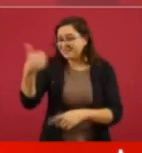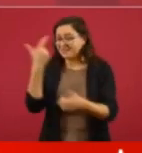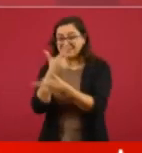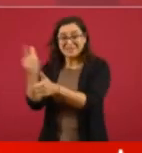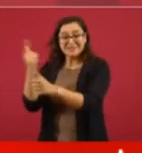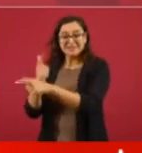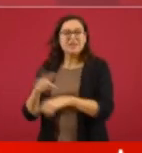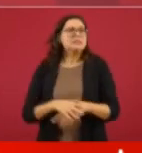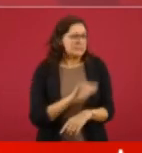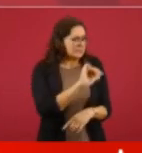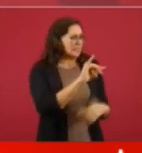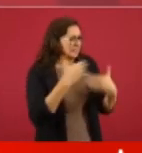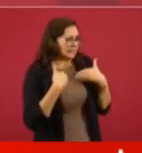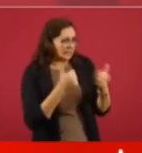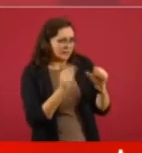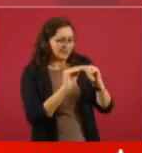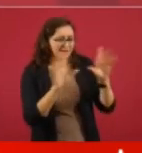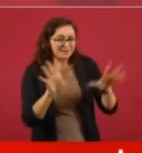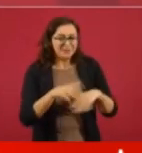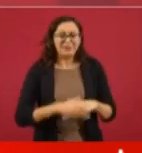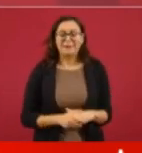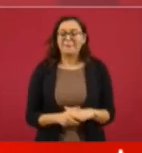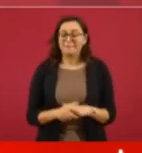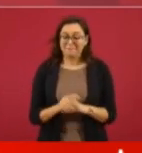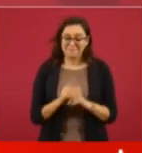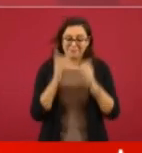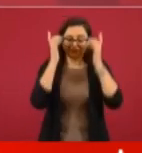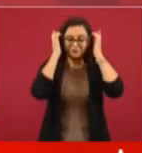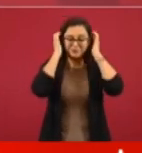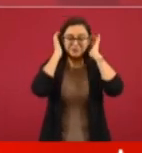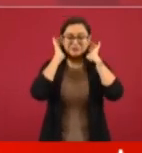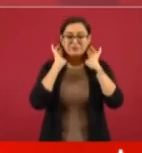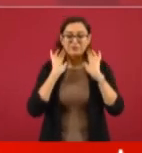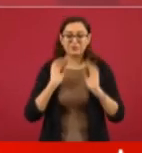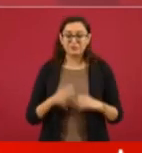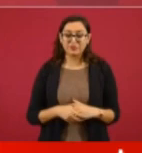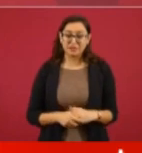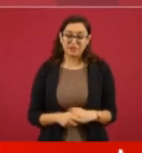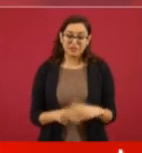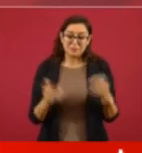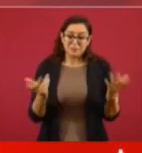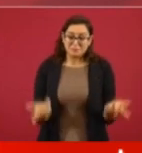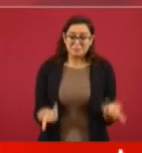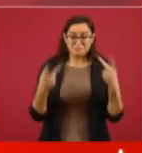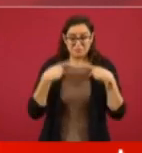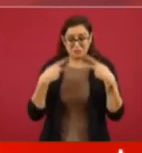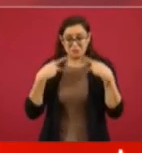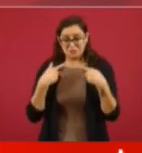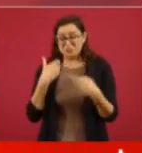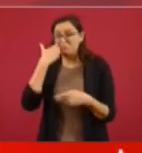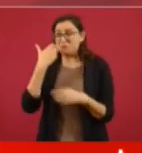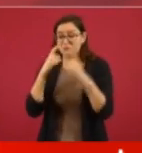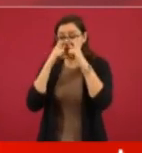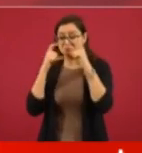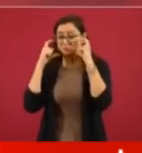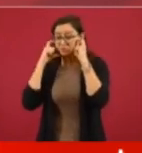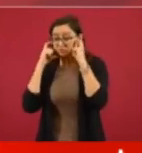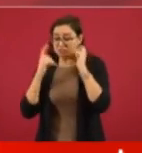el que quiera ponerse el cubrebocas y sentirse más seguro